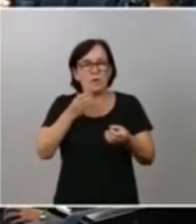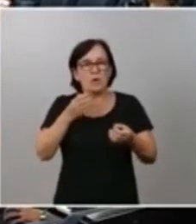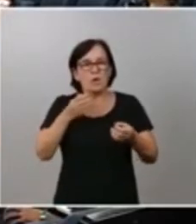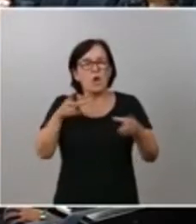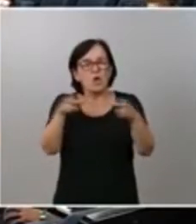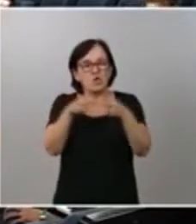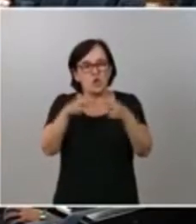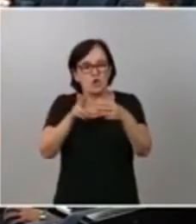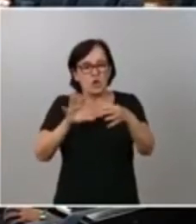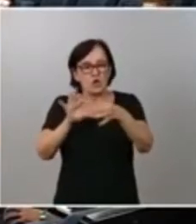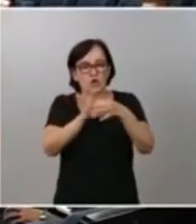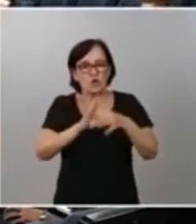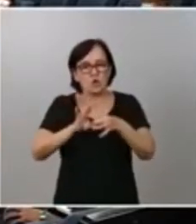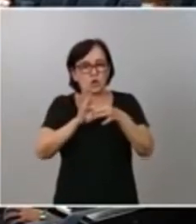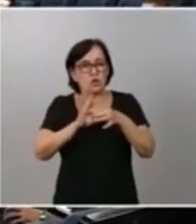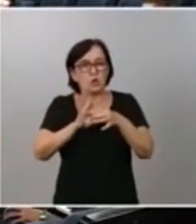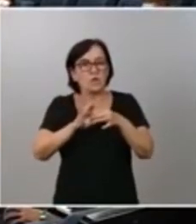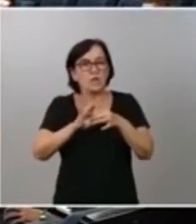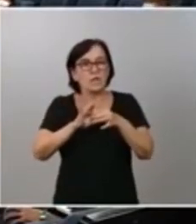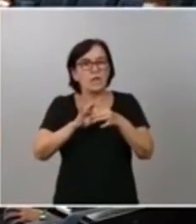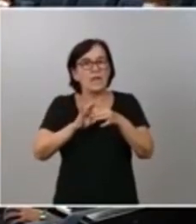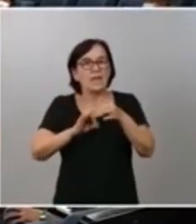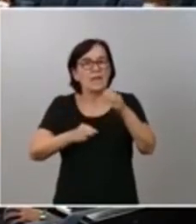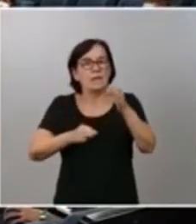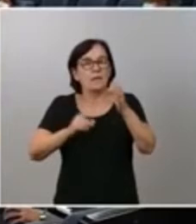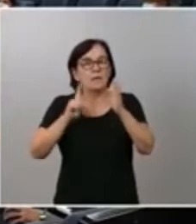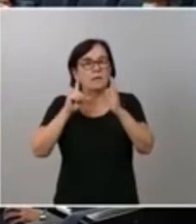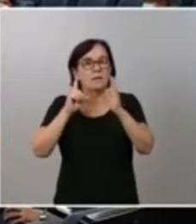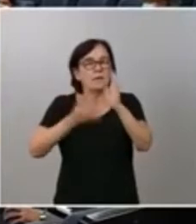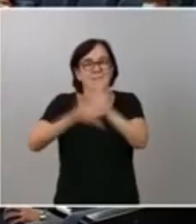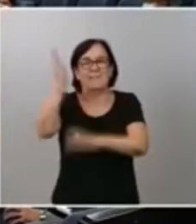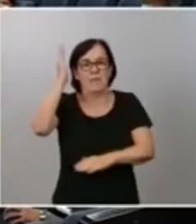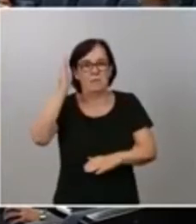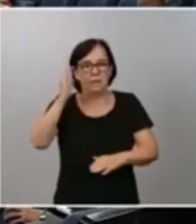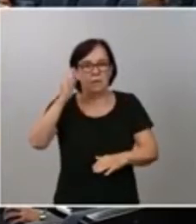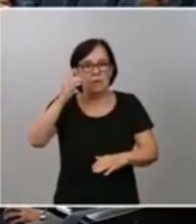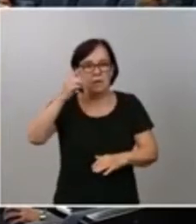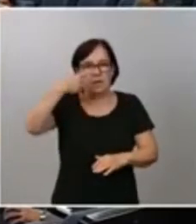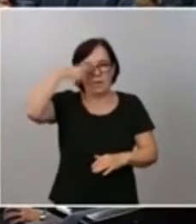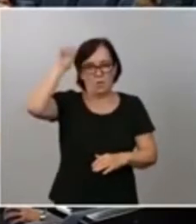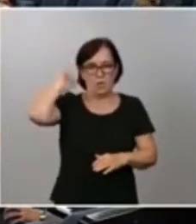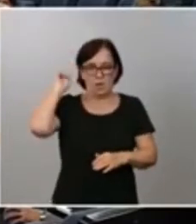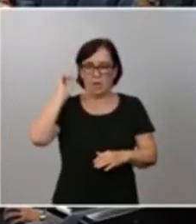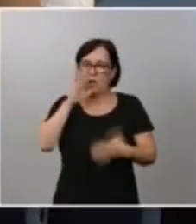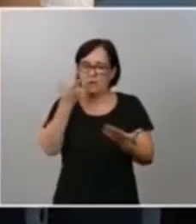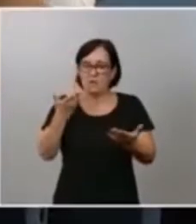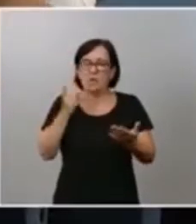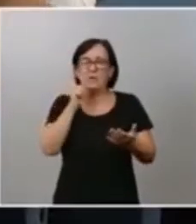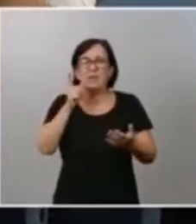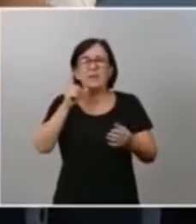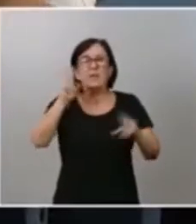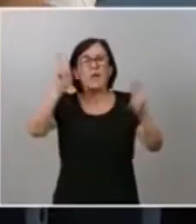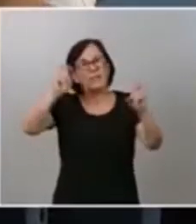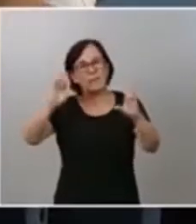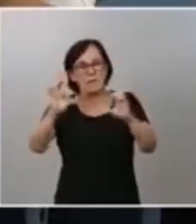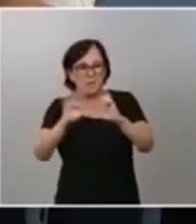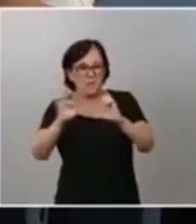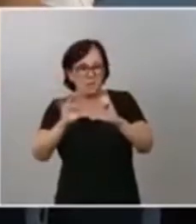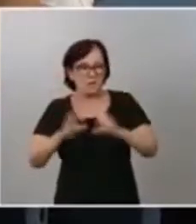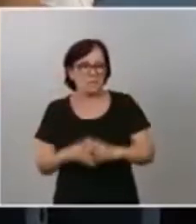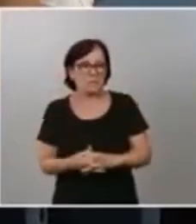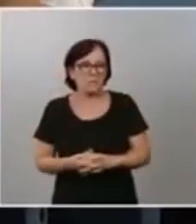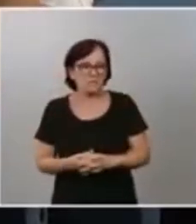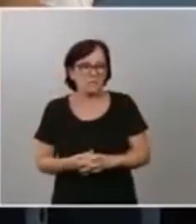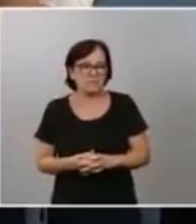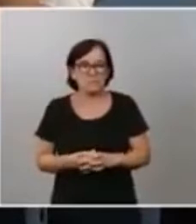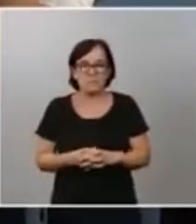salida del rey emérito de España. Y luego, también sobre Ciudadanos. ¿Diría usted,